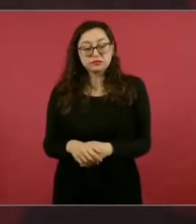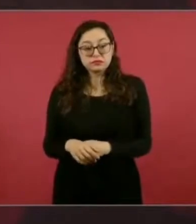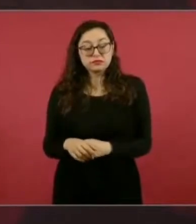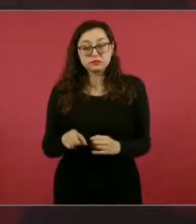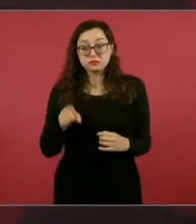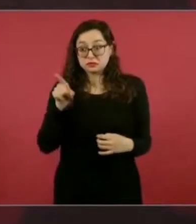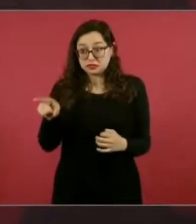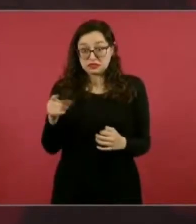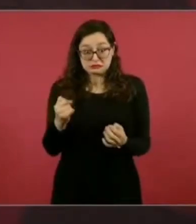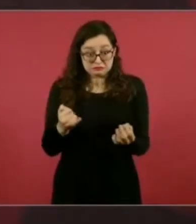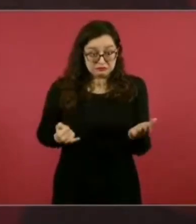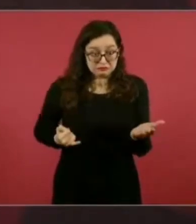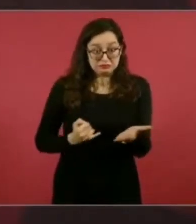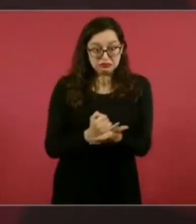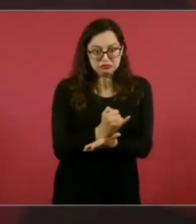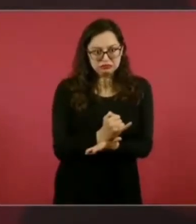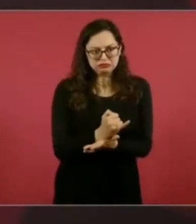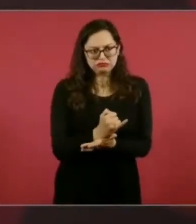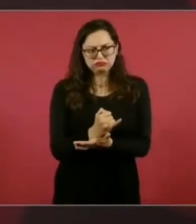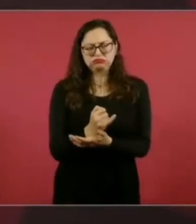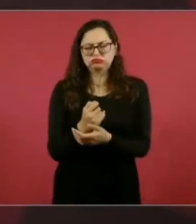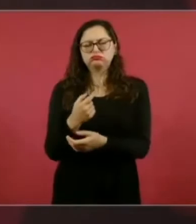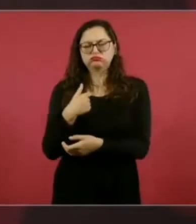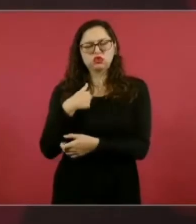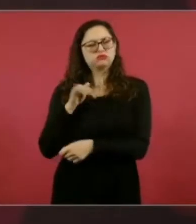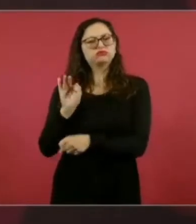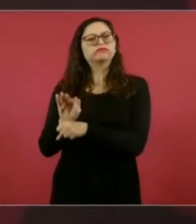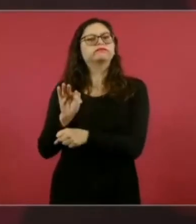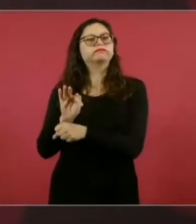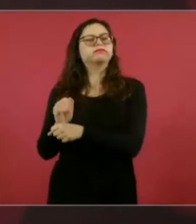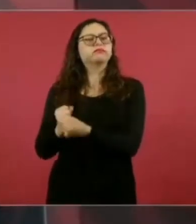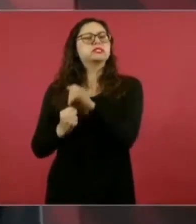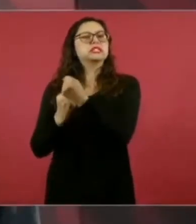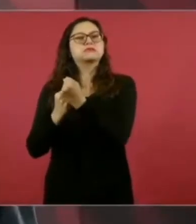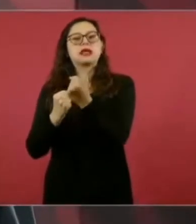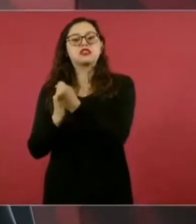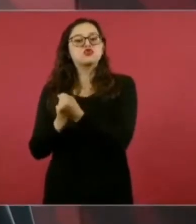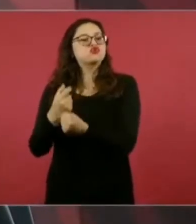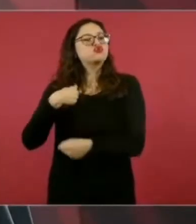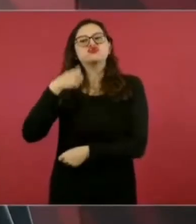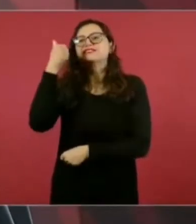esa postura, la respaldé como la voy a respaldar siempre.